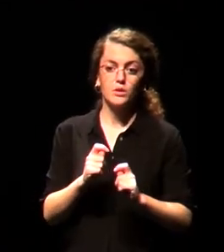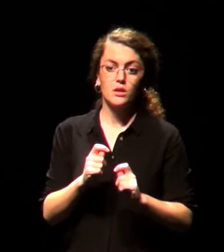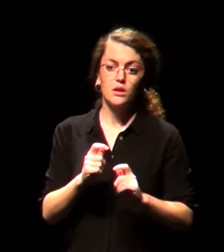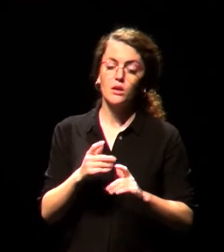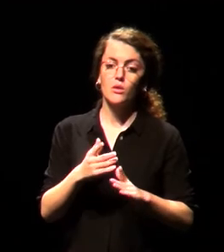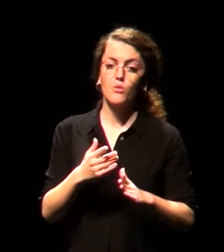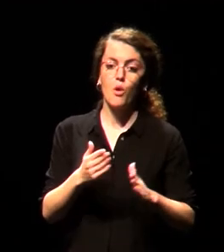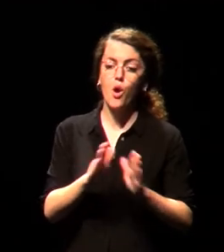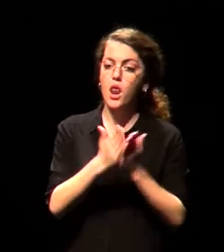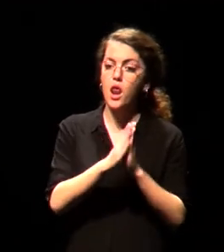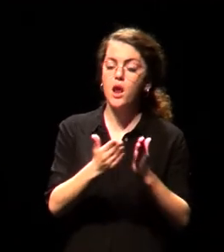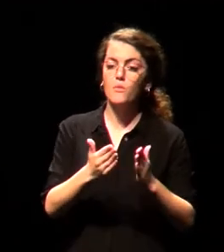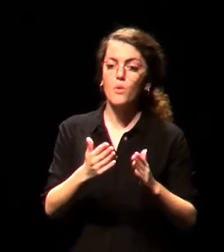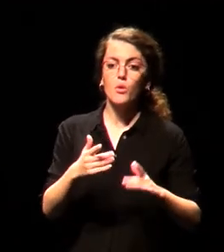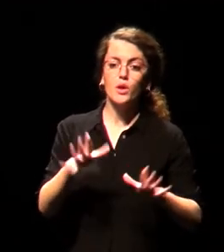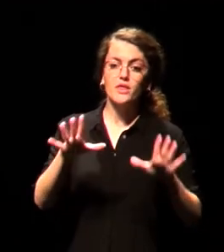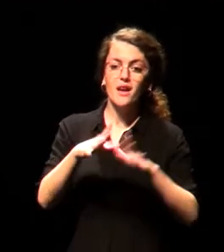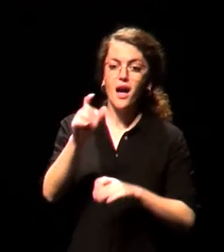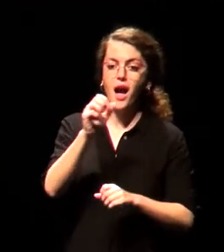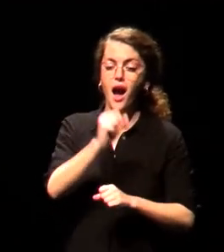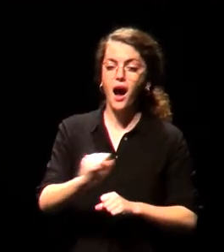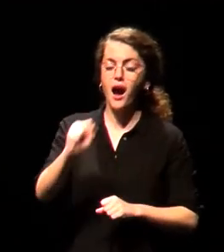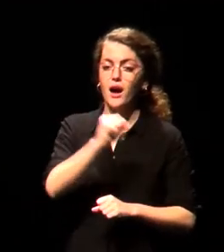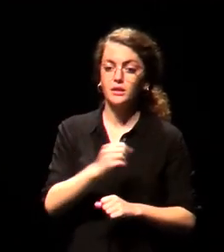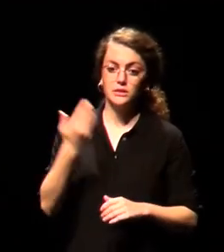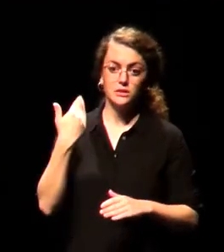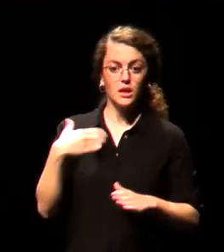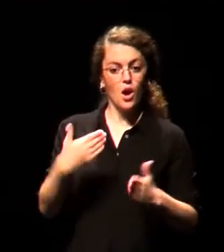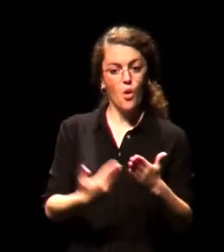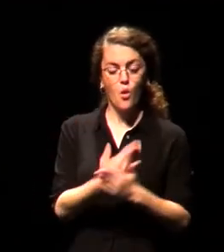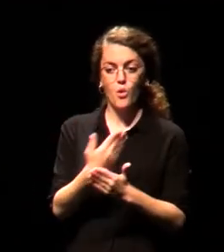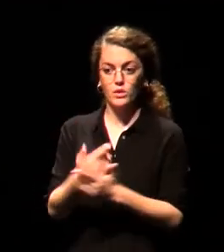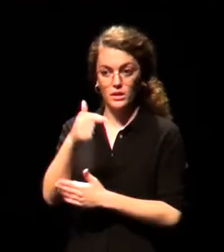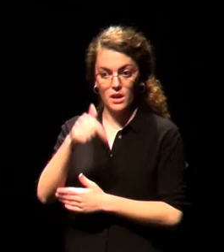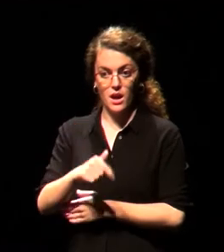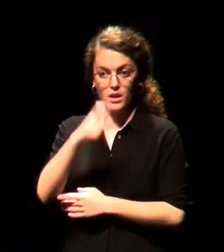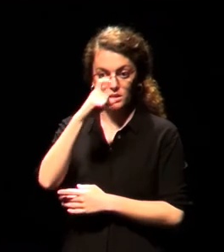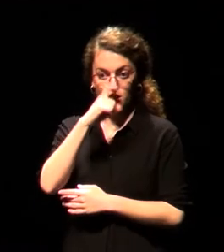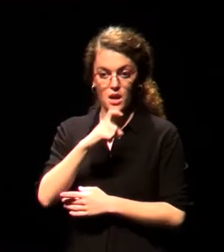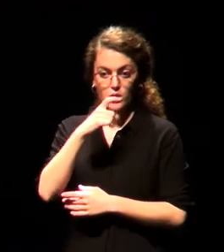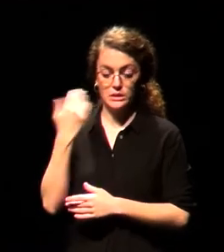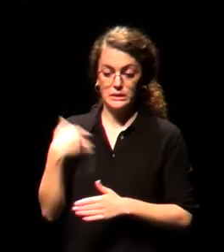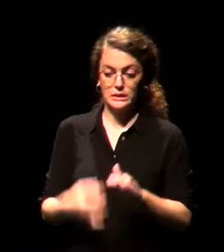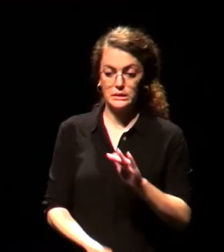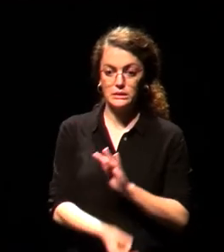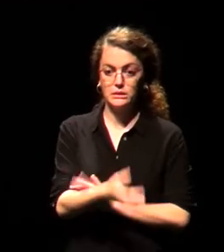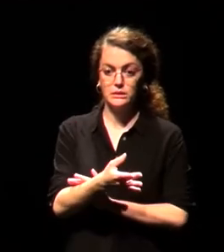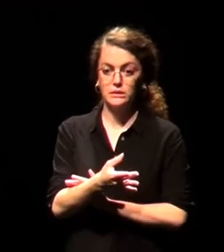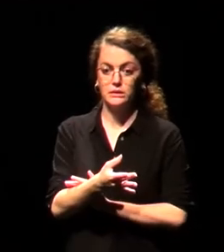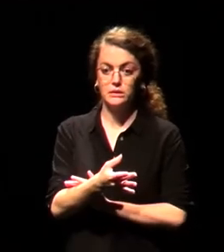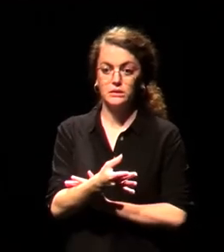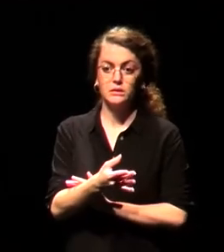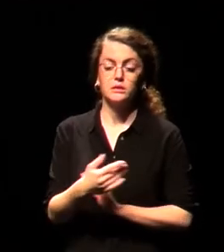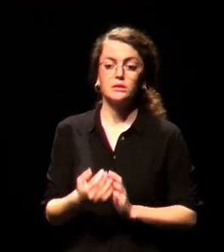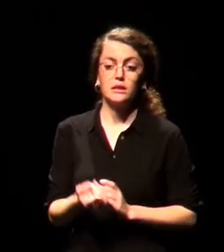social que saldrá a la luz en otoño de este año, editada por el INAEM y que en su momento se trasladará en formato